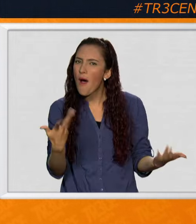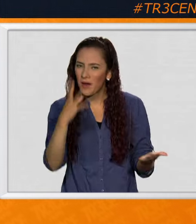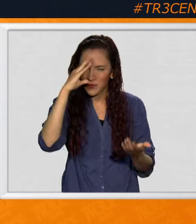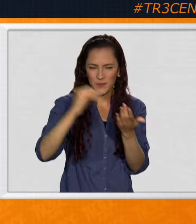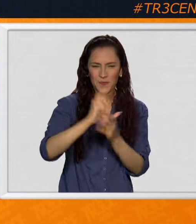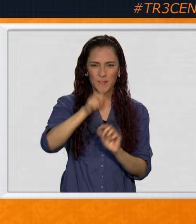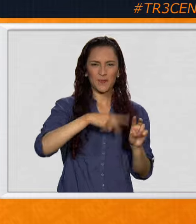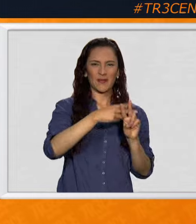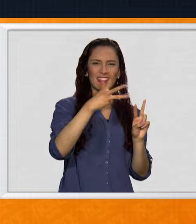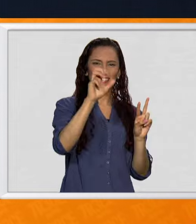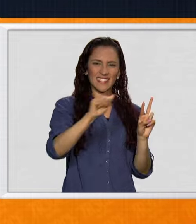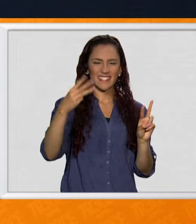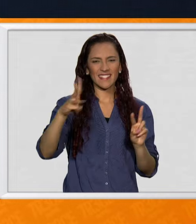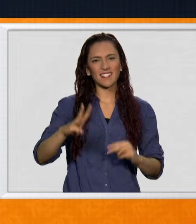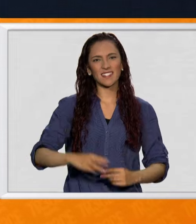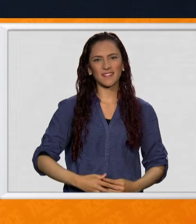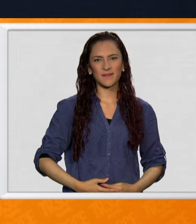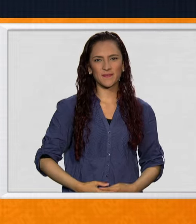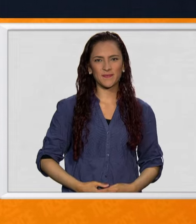News, arroba Canal 13.